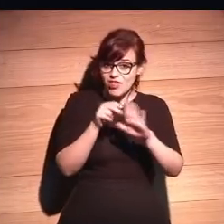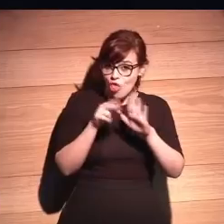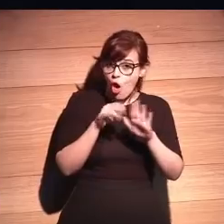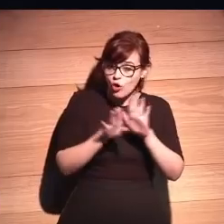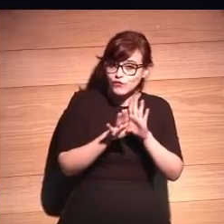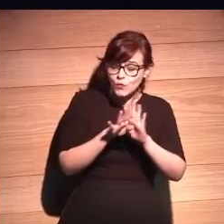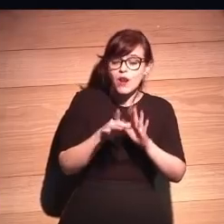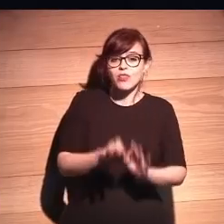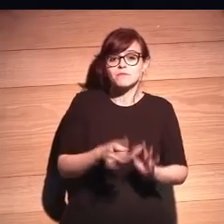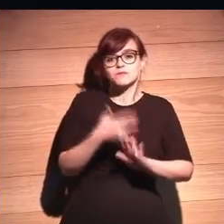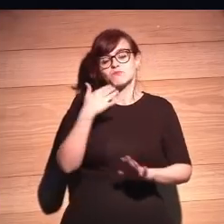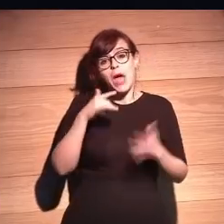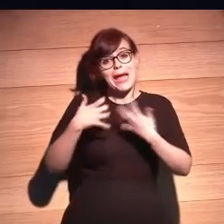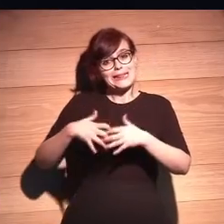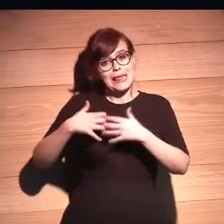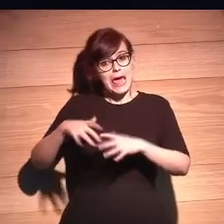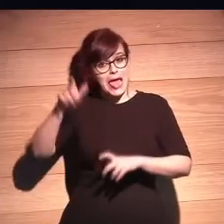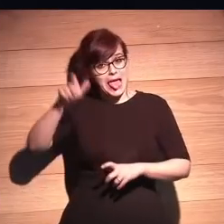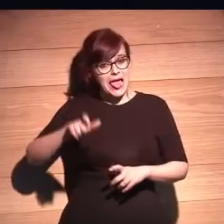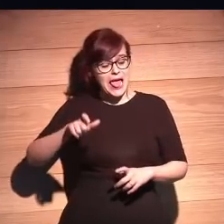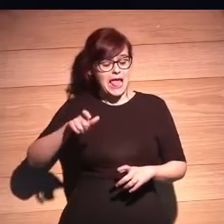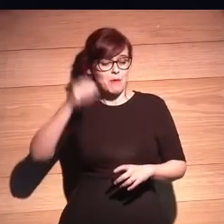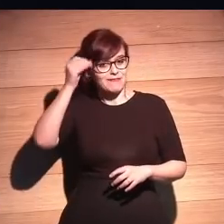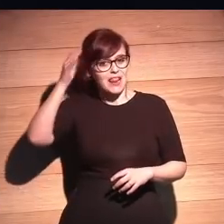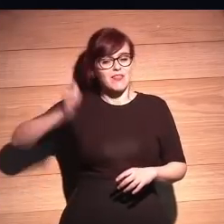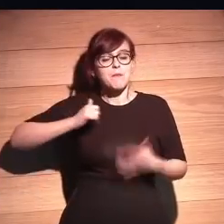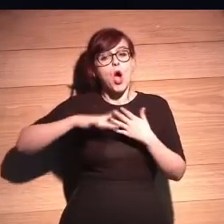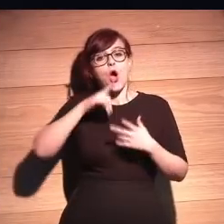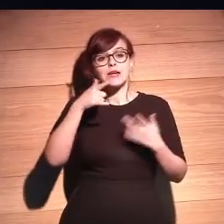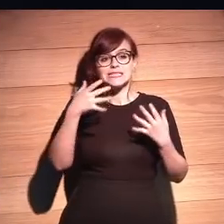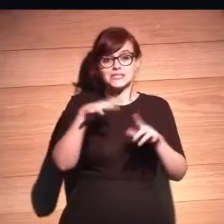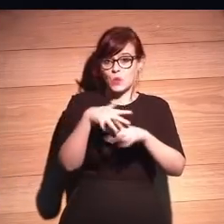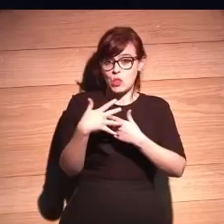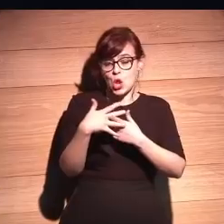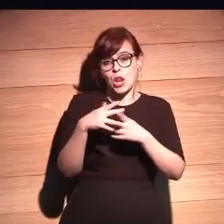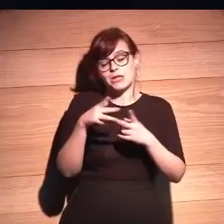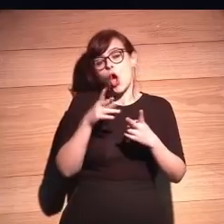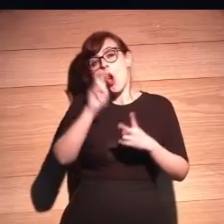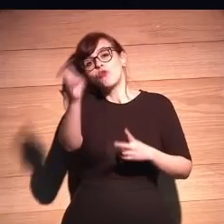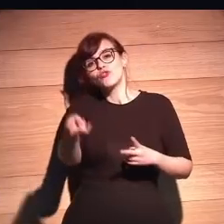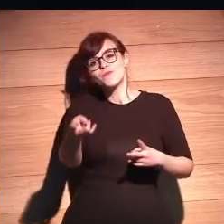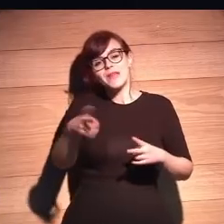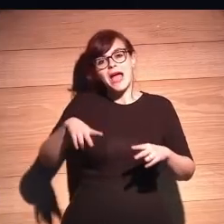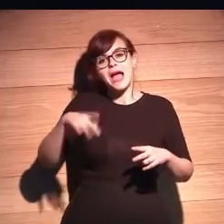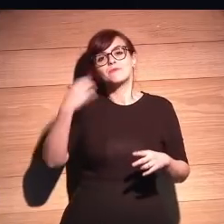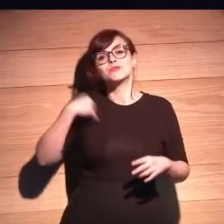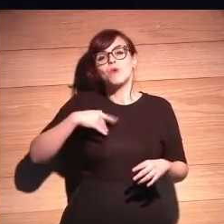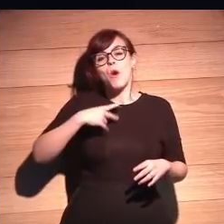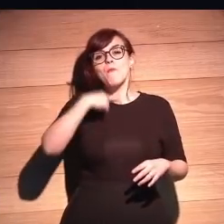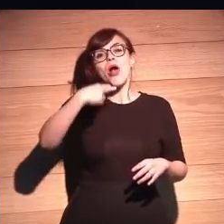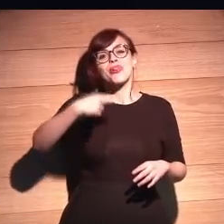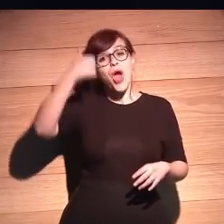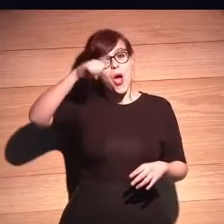vídeo, luego la misma inteligencia artificial con voz de hombre, en ese segundo caso, llama a un restaurante chino